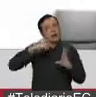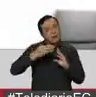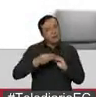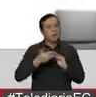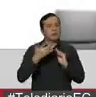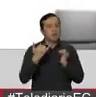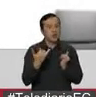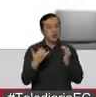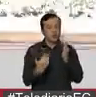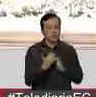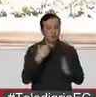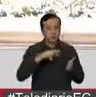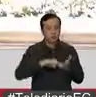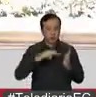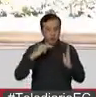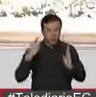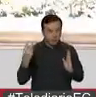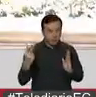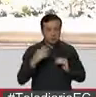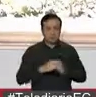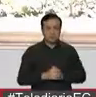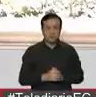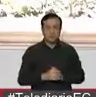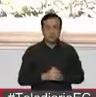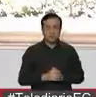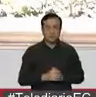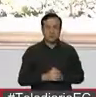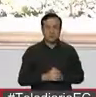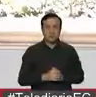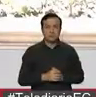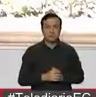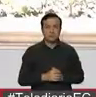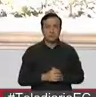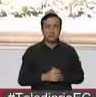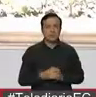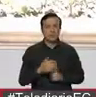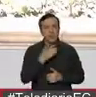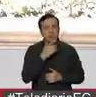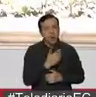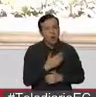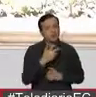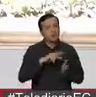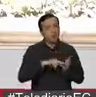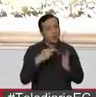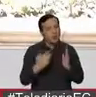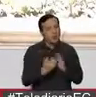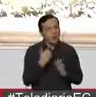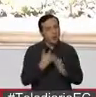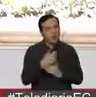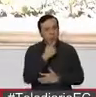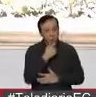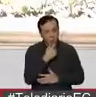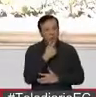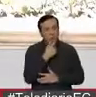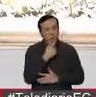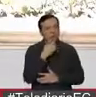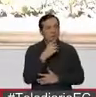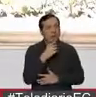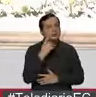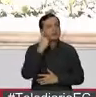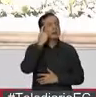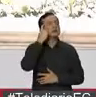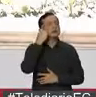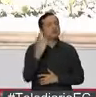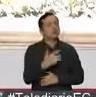impone la tecnología. Que nos asombremos ante la ciencia y la tecnología de última generación y que nos inspiremos